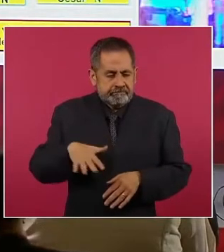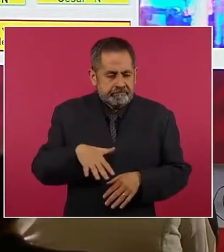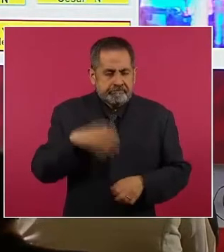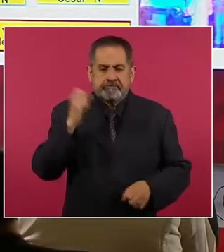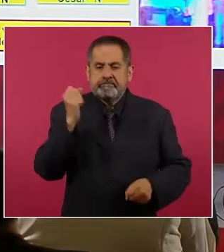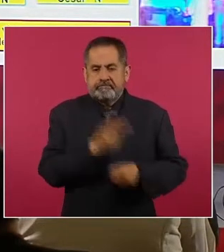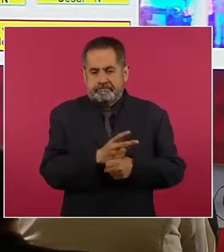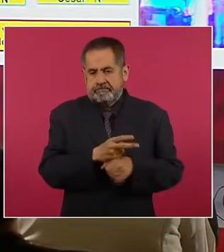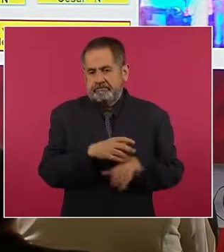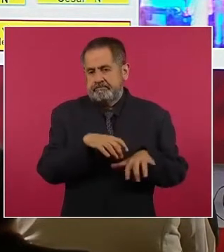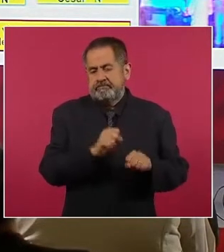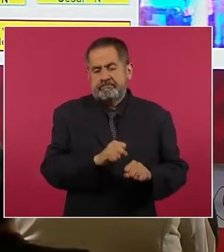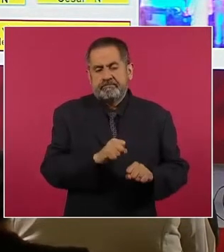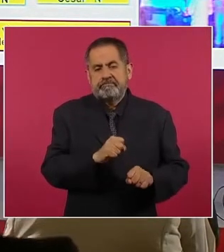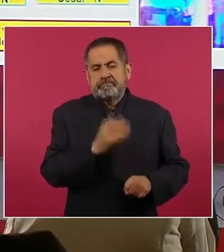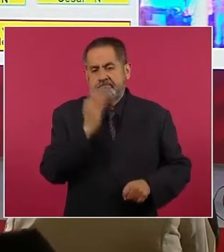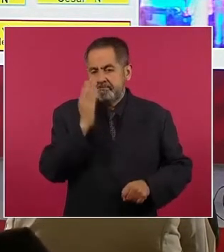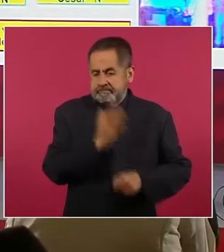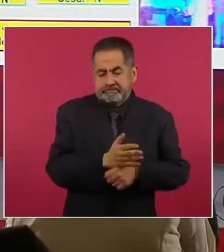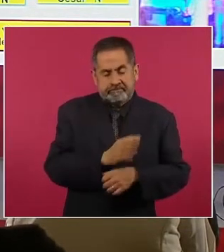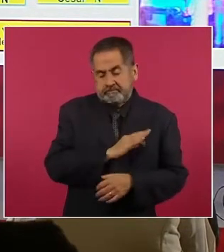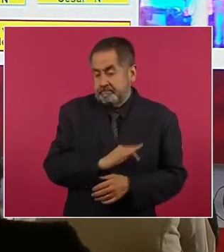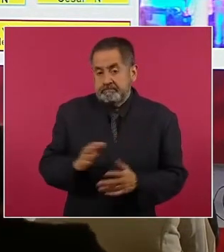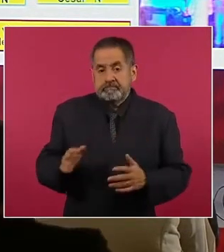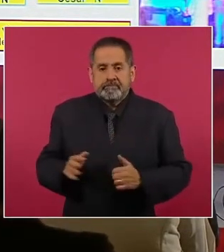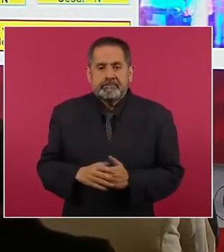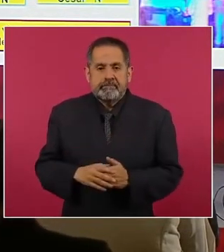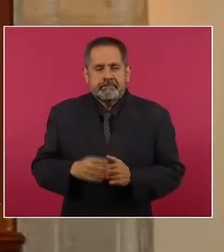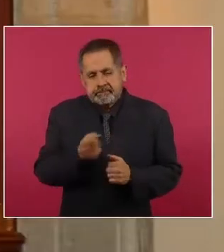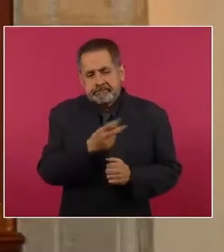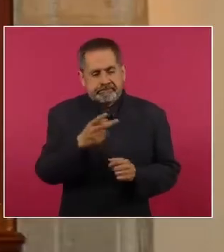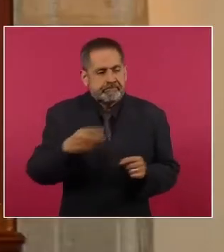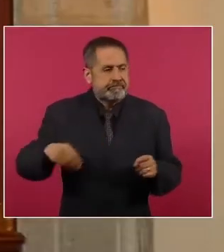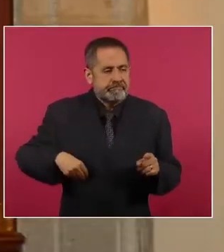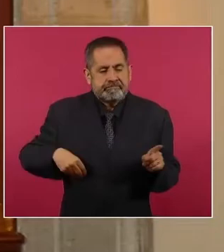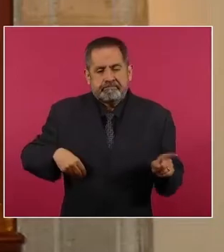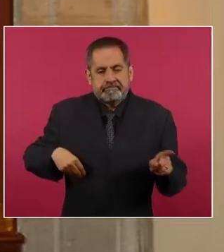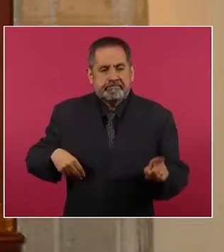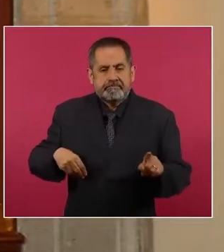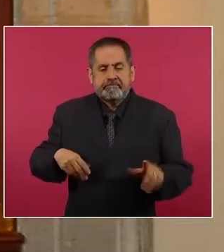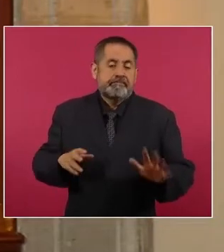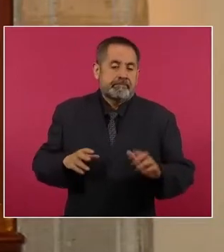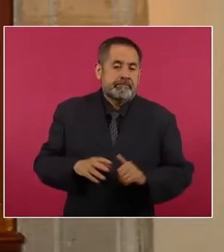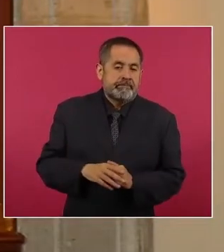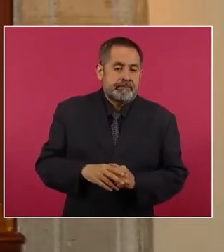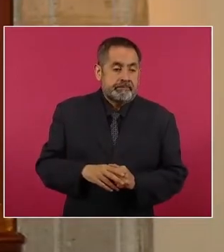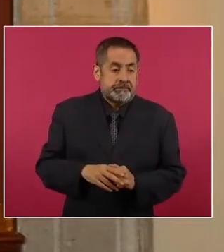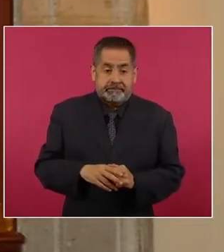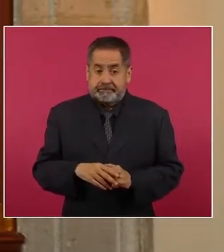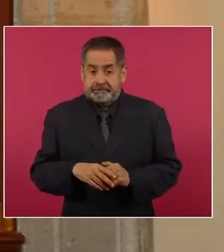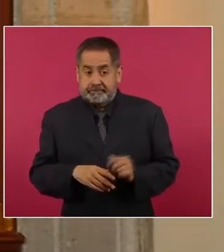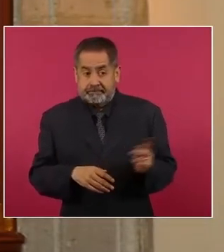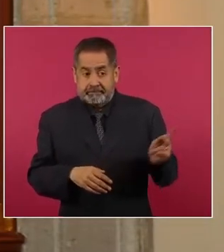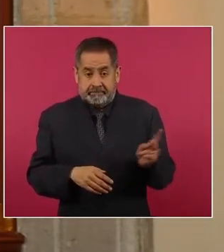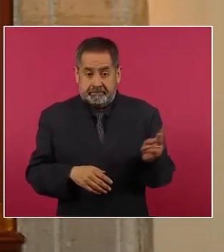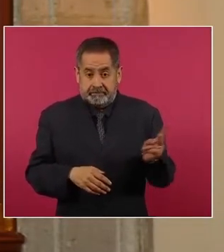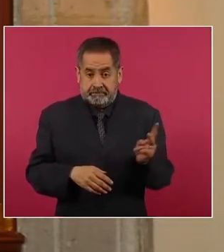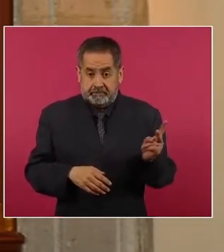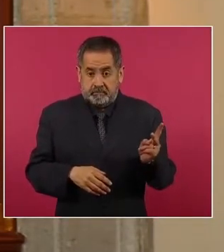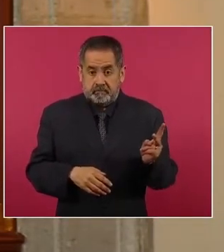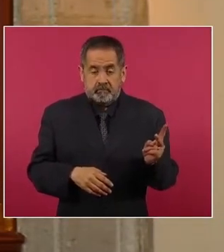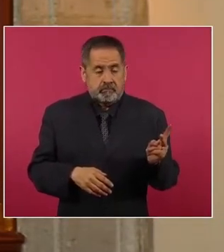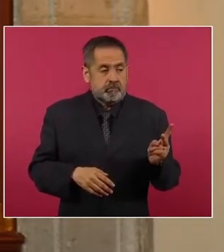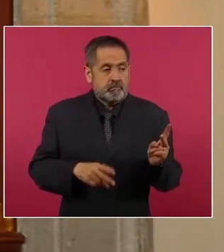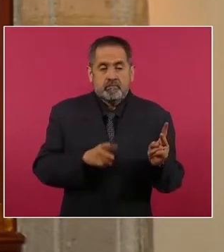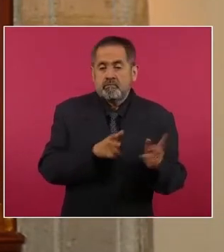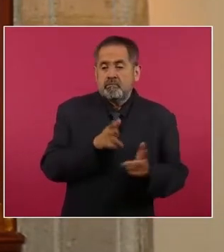se puede seguir deteniendo a presuntos responsables. Estas dos personas habían privado de la